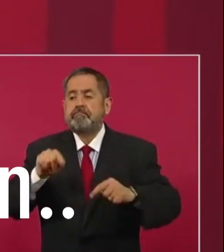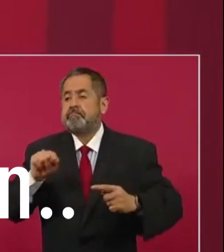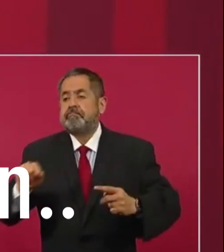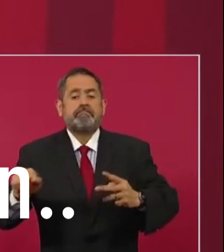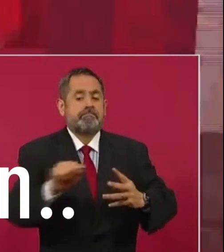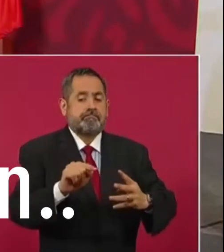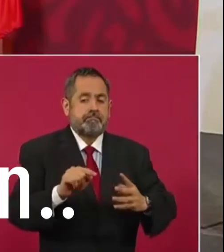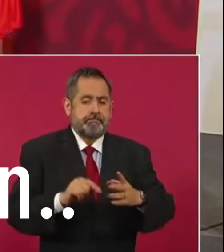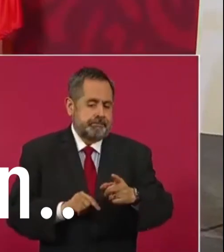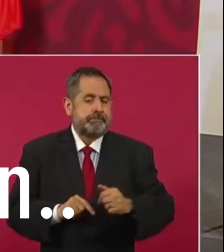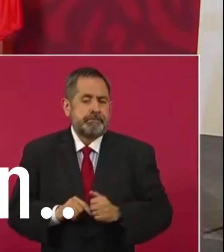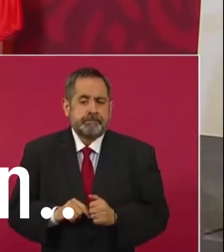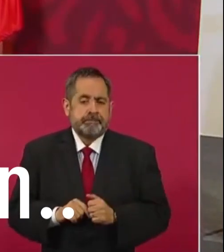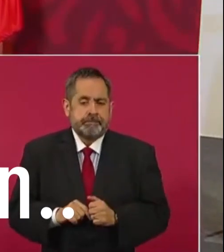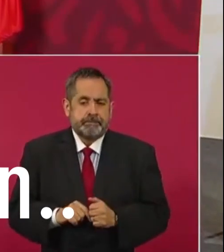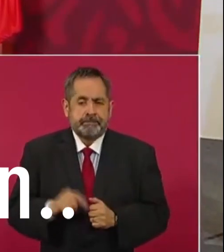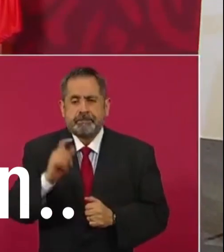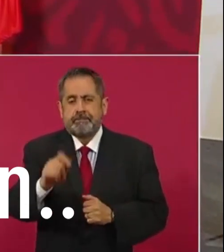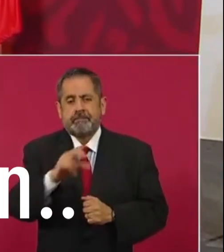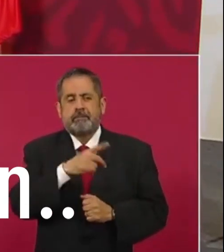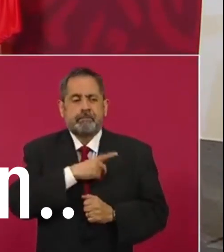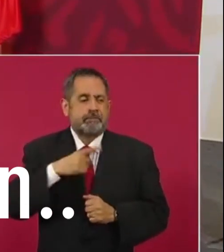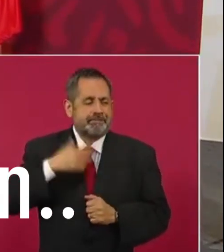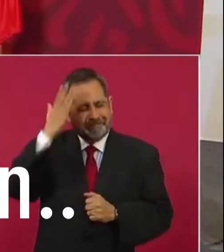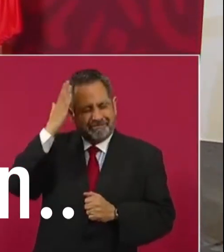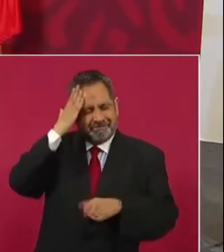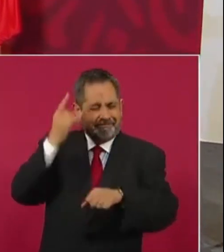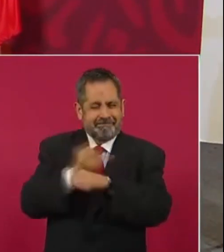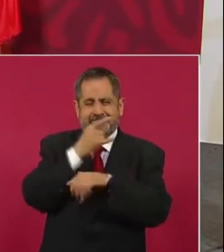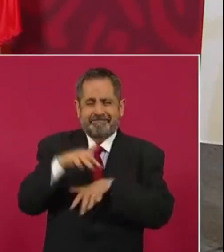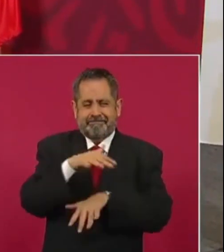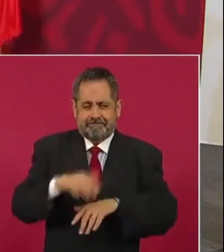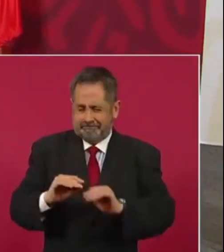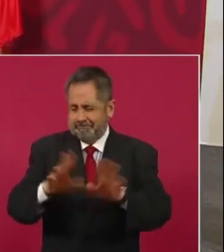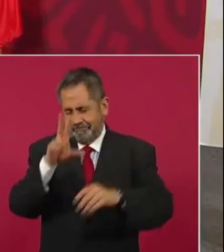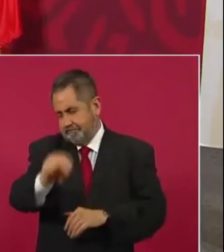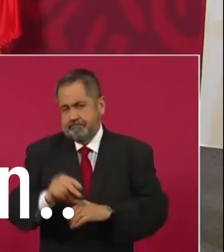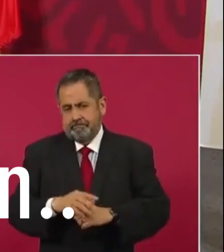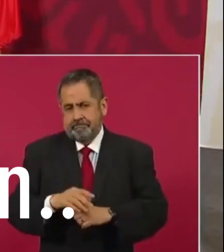que no haya líderes charros, para decirlo con claridad,